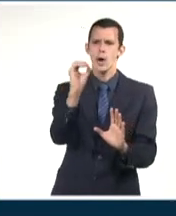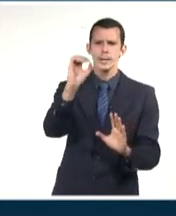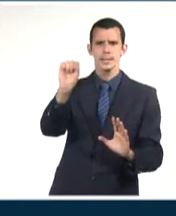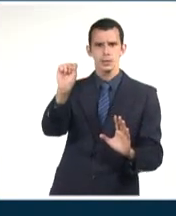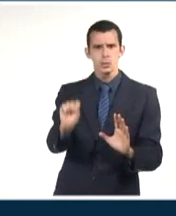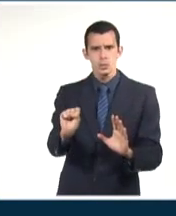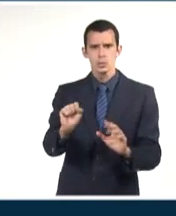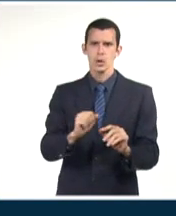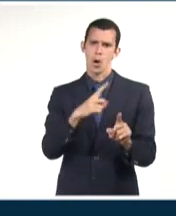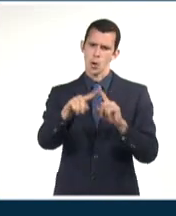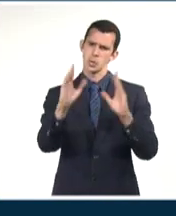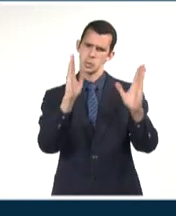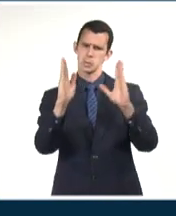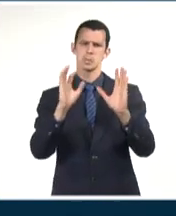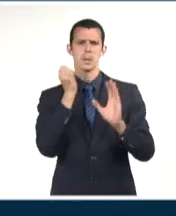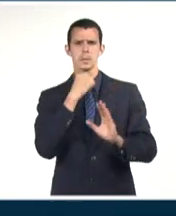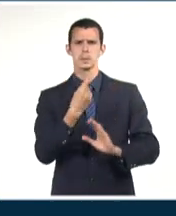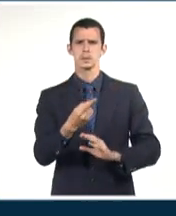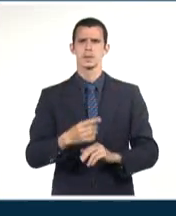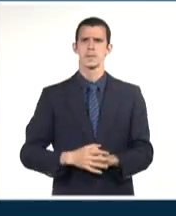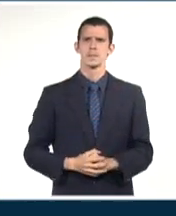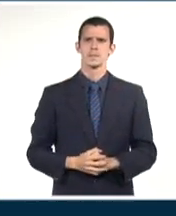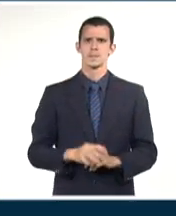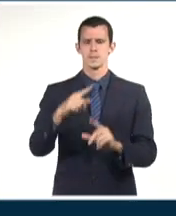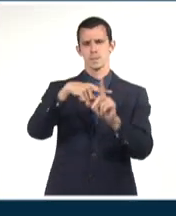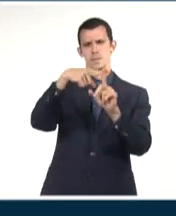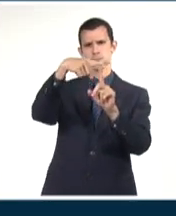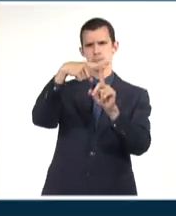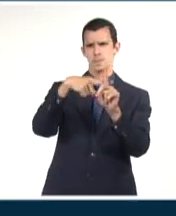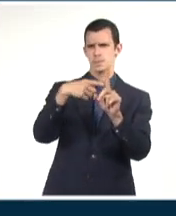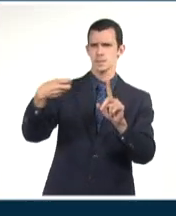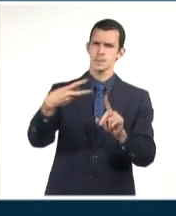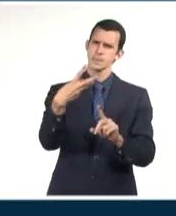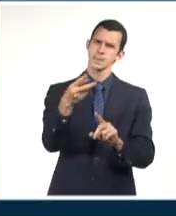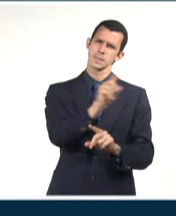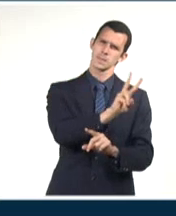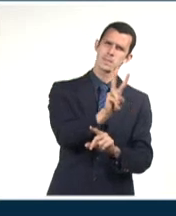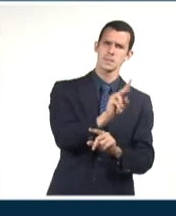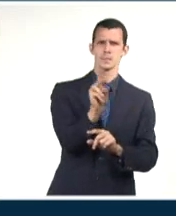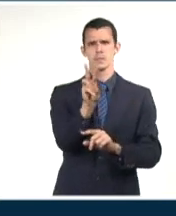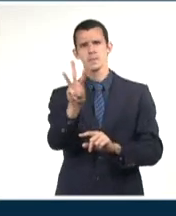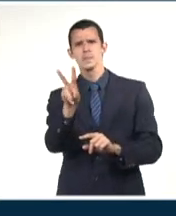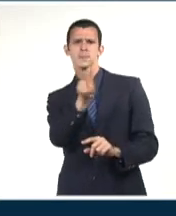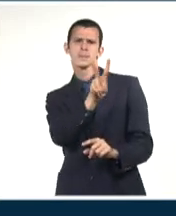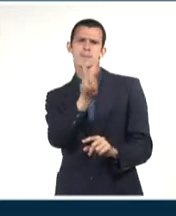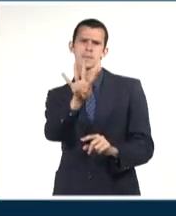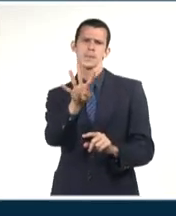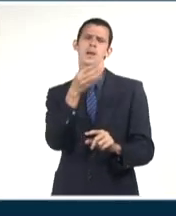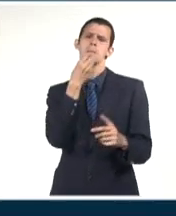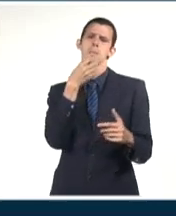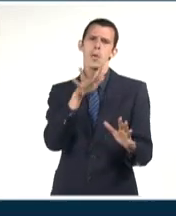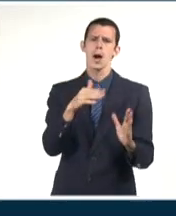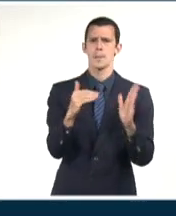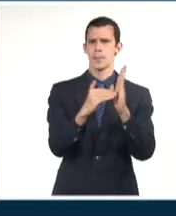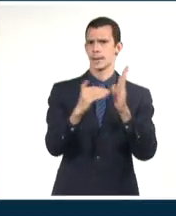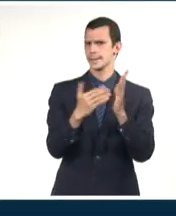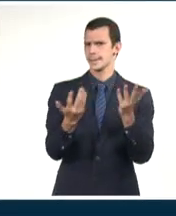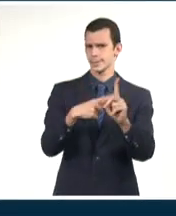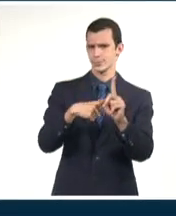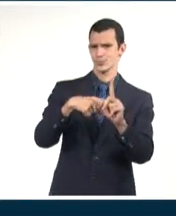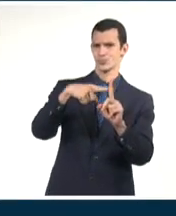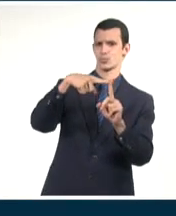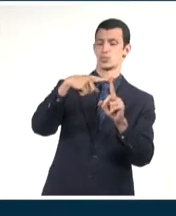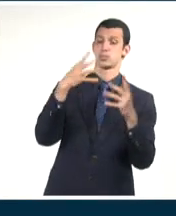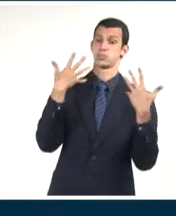La temperatura es elevada, mínima en la madrugada, 22, 23, 24 grados Celsius, las máximas de la tarde, altas